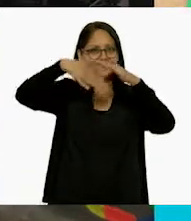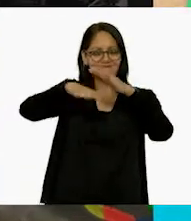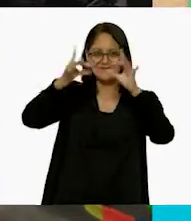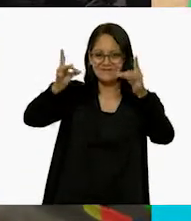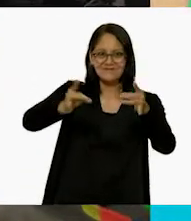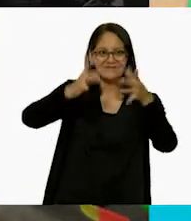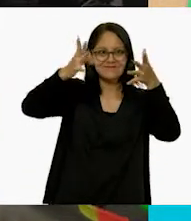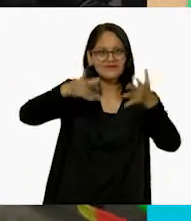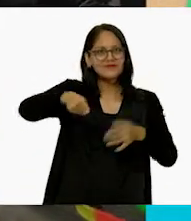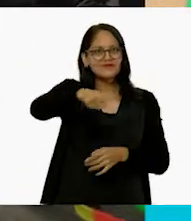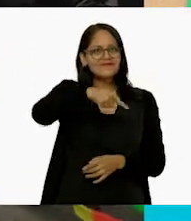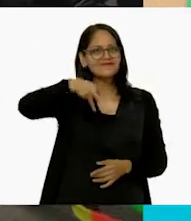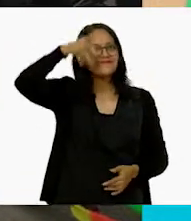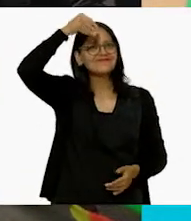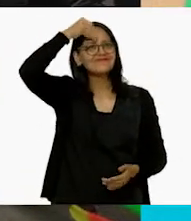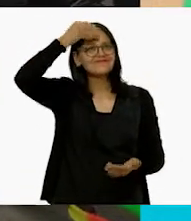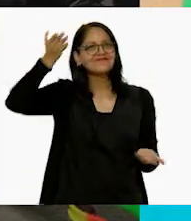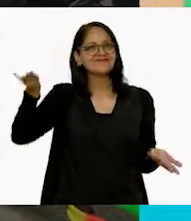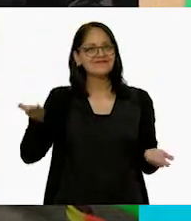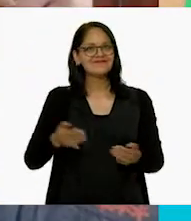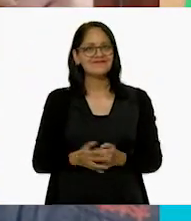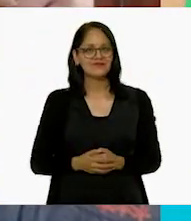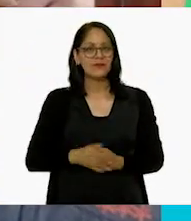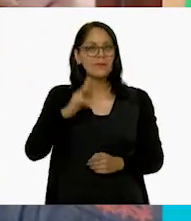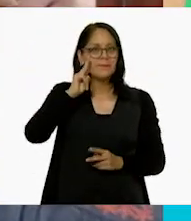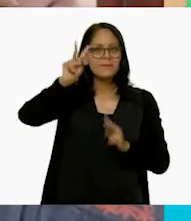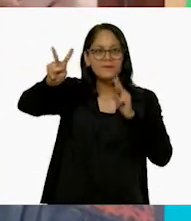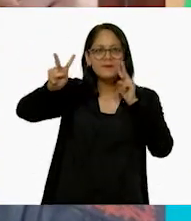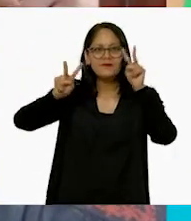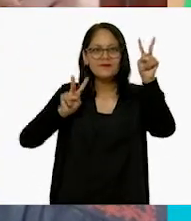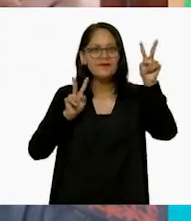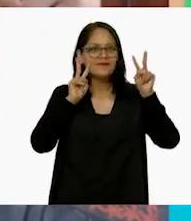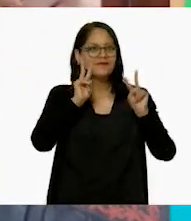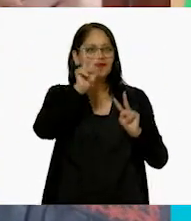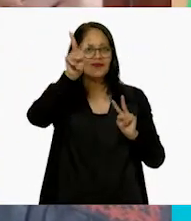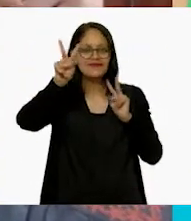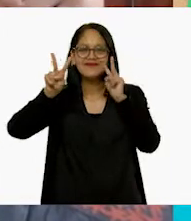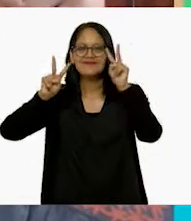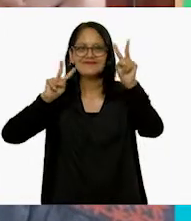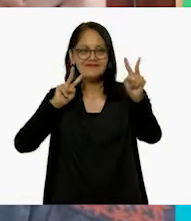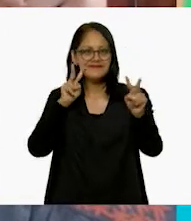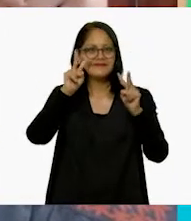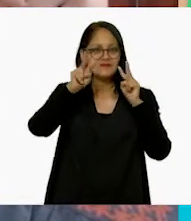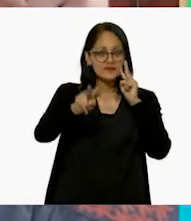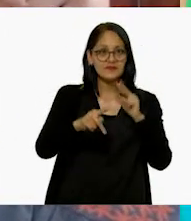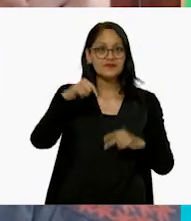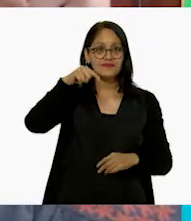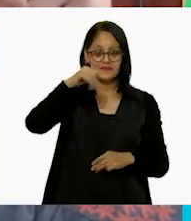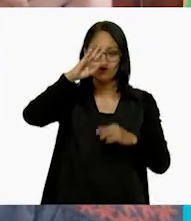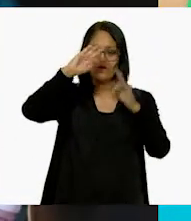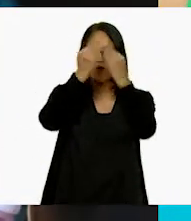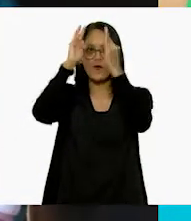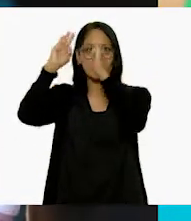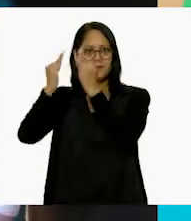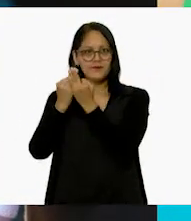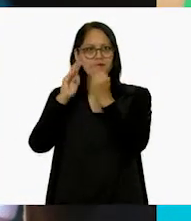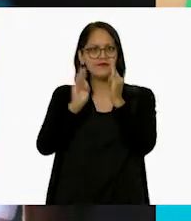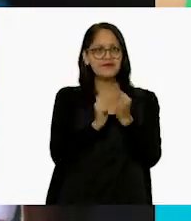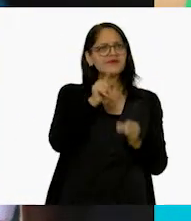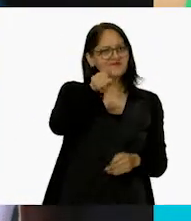mágico lo puedes aprender. Todo lo que ves, todo lo que ves, con formas